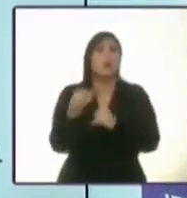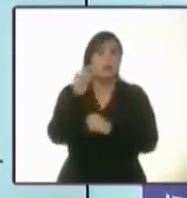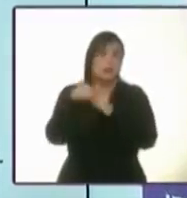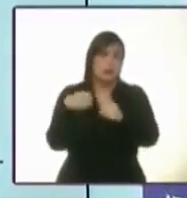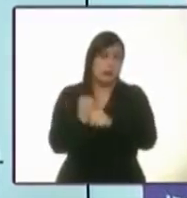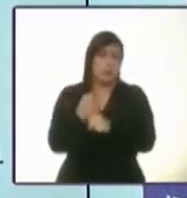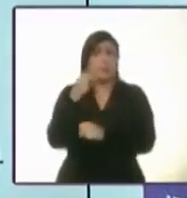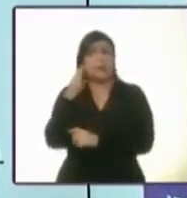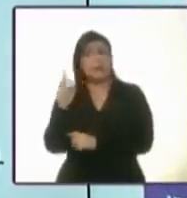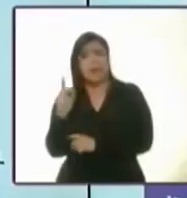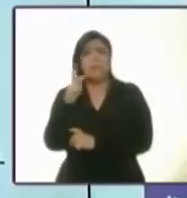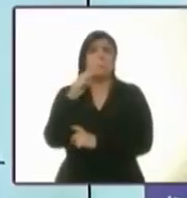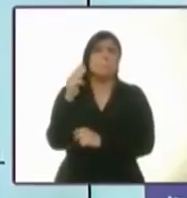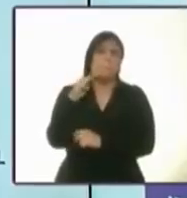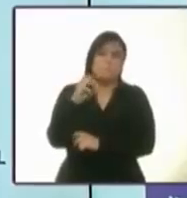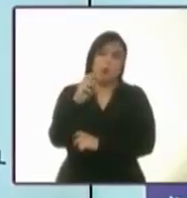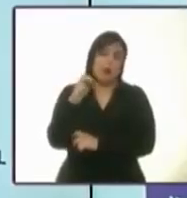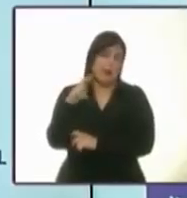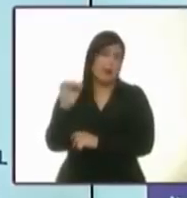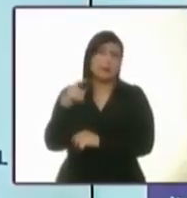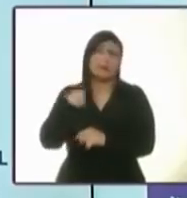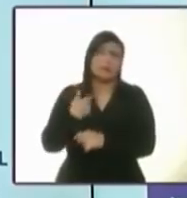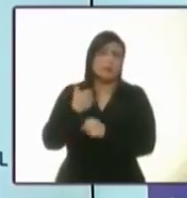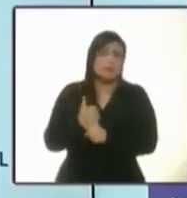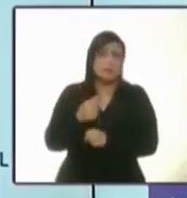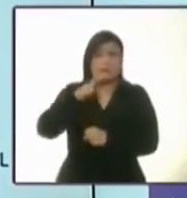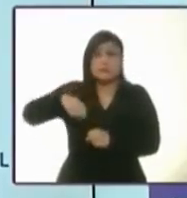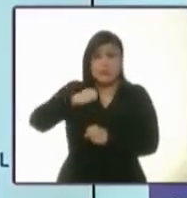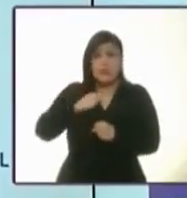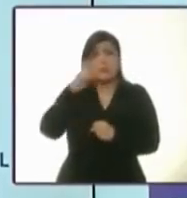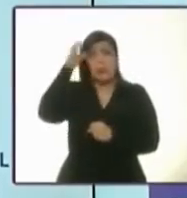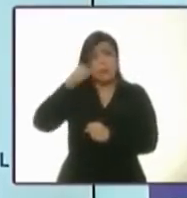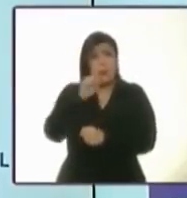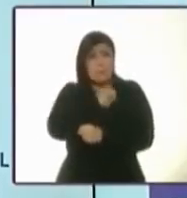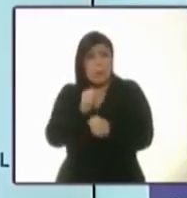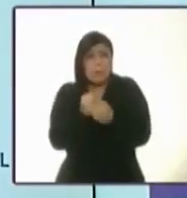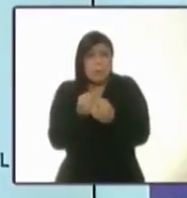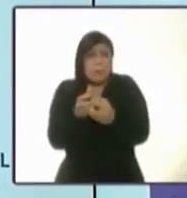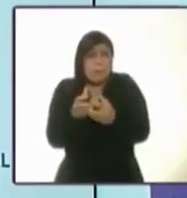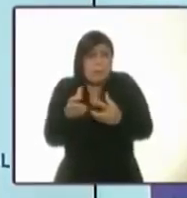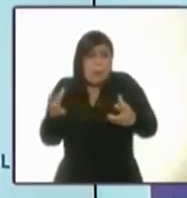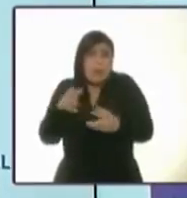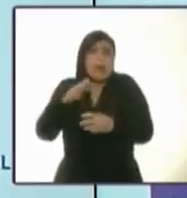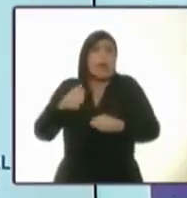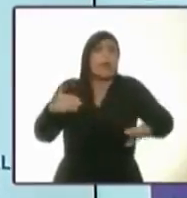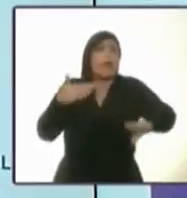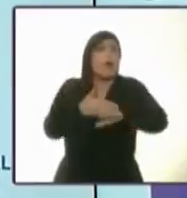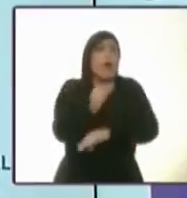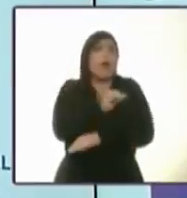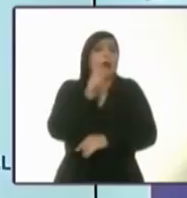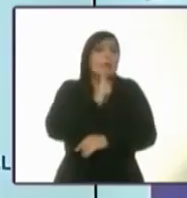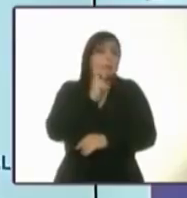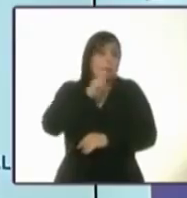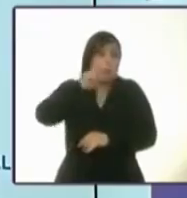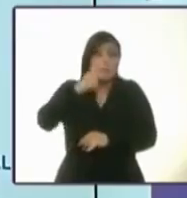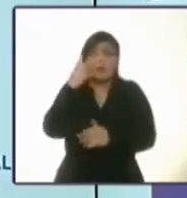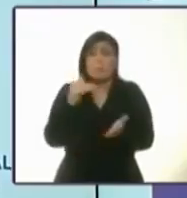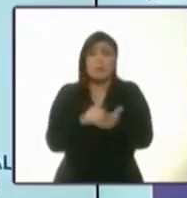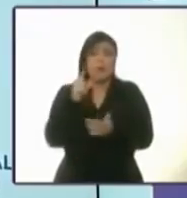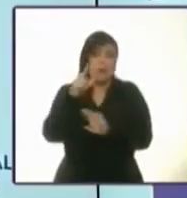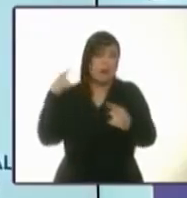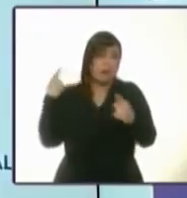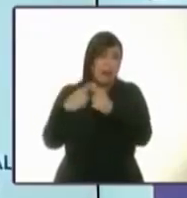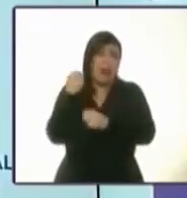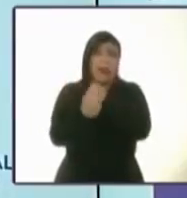nos han hecho sufrir a todos. El crimen no deja de subir, especialmente contra las mujeres. El 2017 fue el año